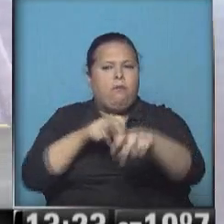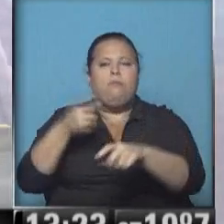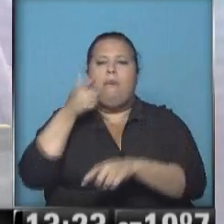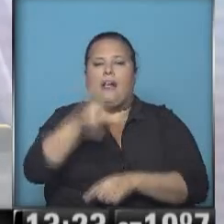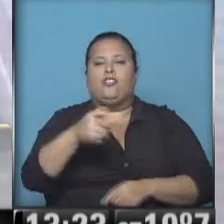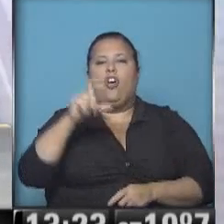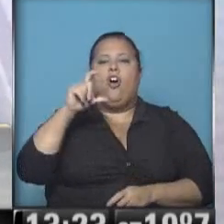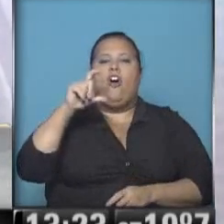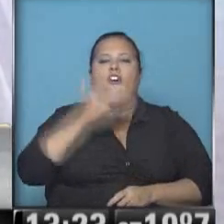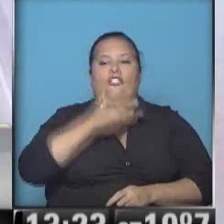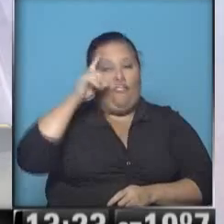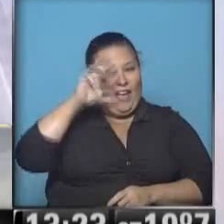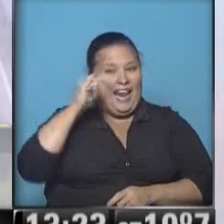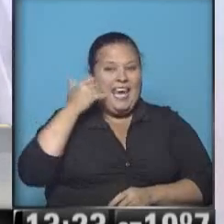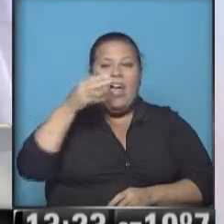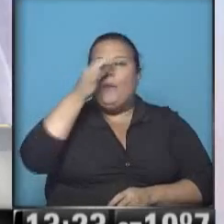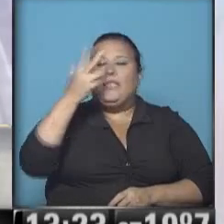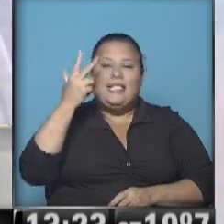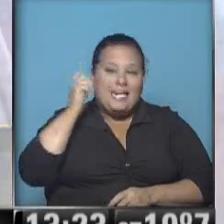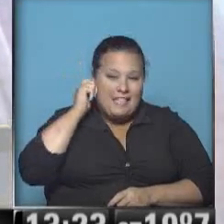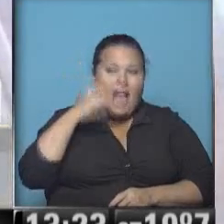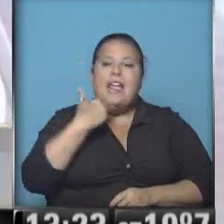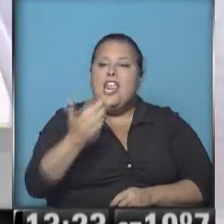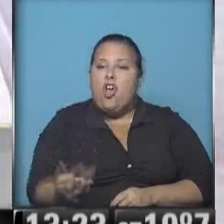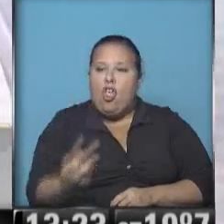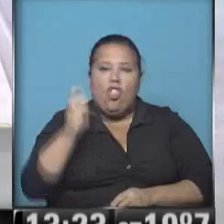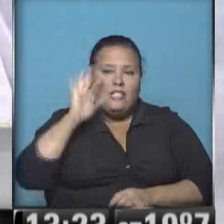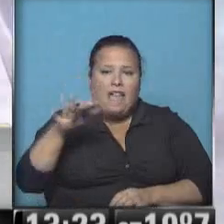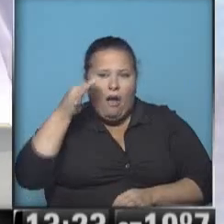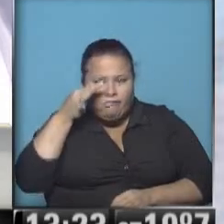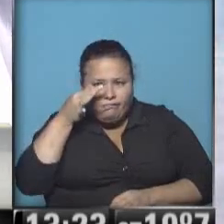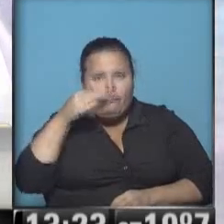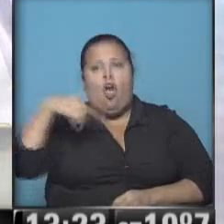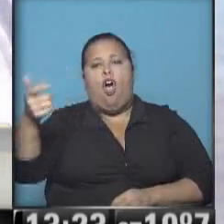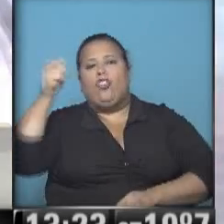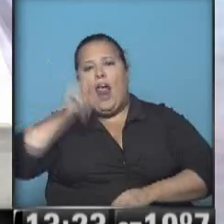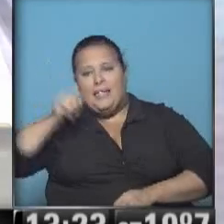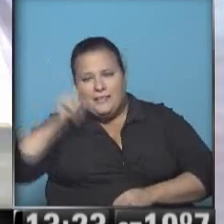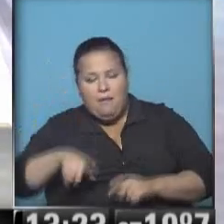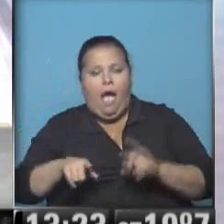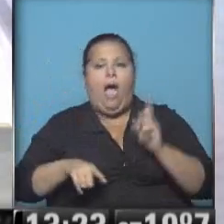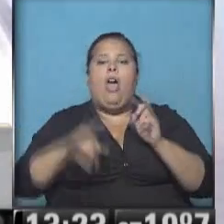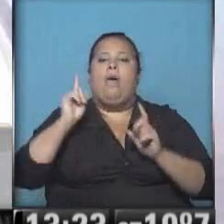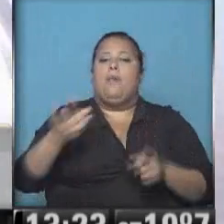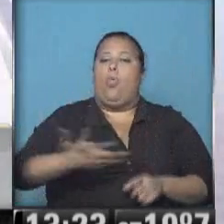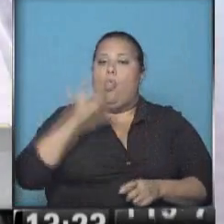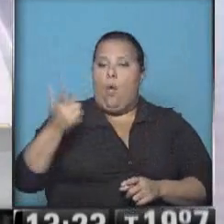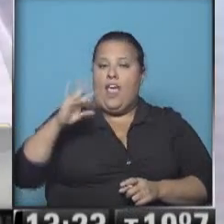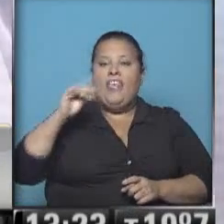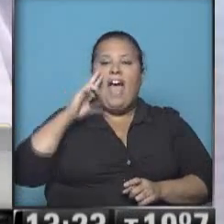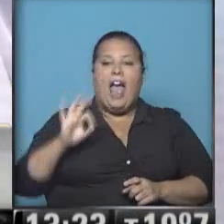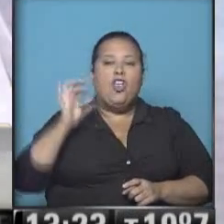Cristian Ferreira, 23 años, un chiquito de 2 años además, que estaba presente ahí, y dieron a otro compañero, el dueño de casa, Darío